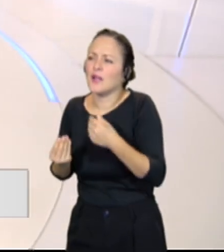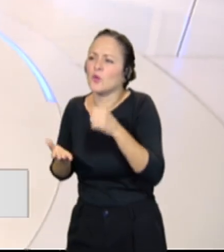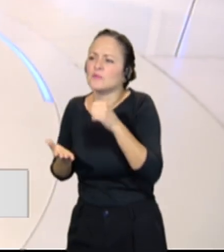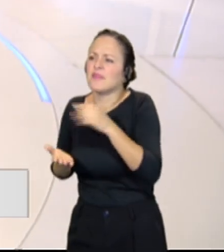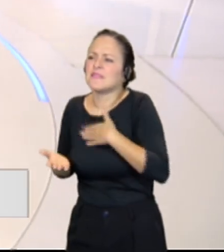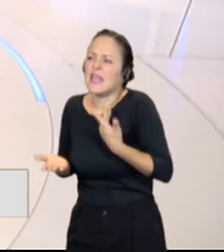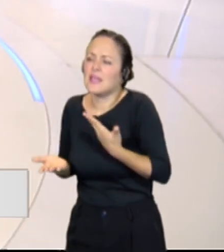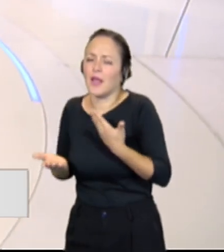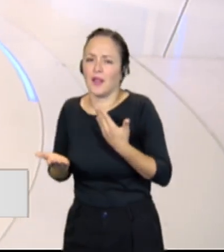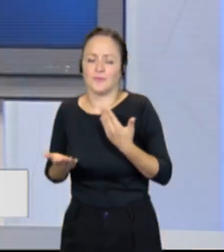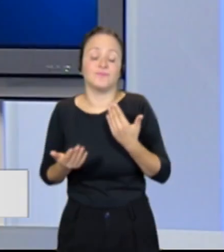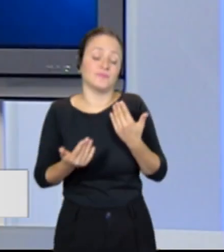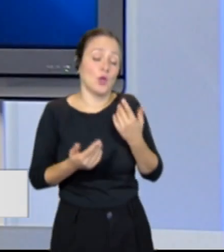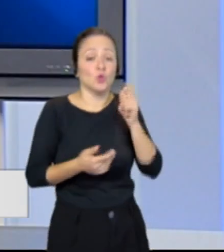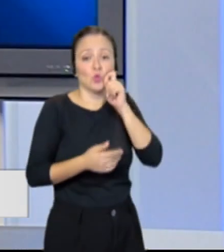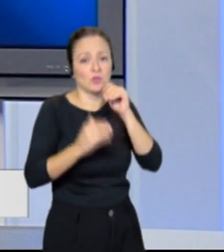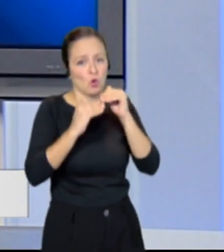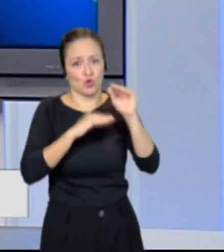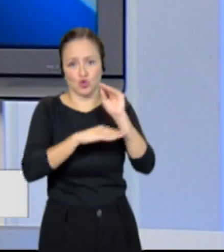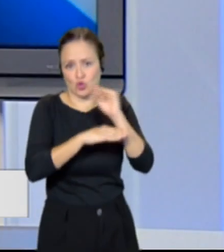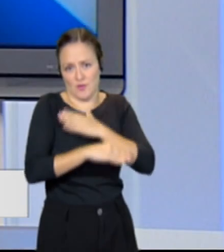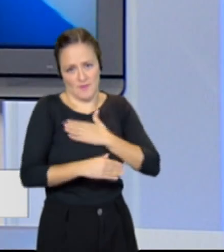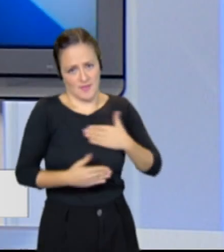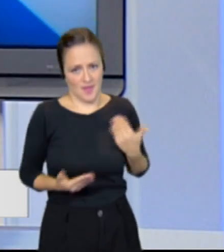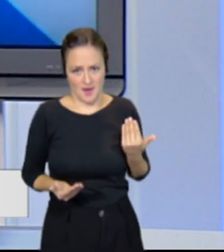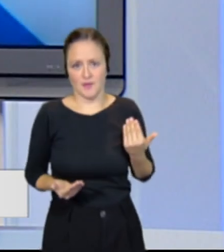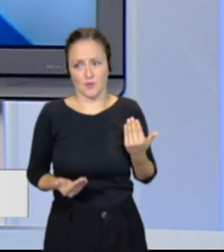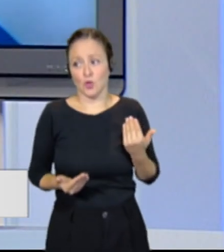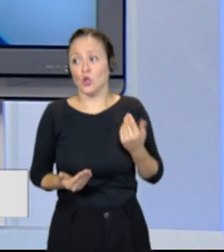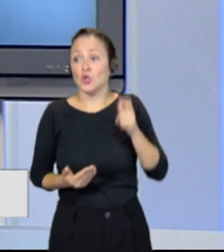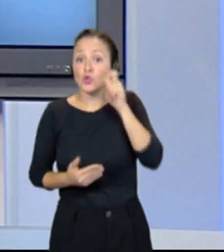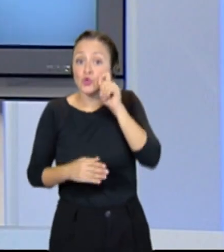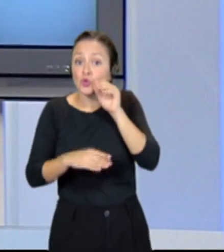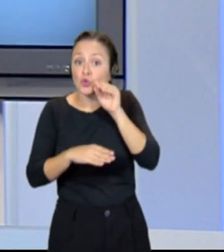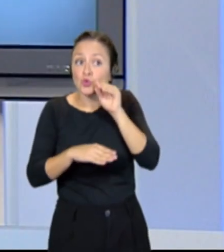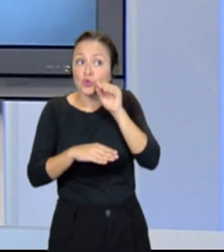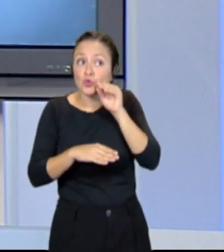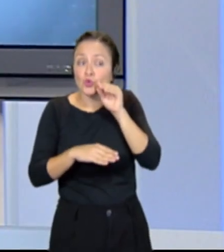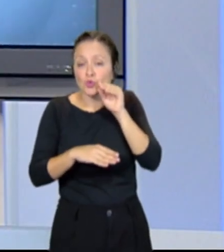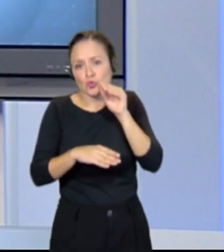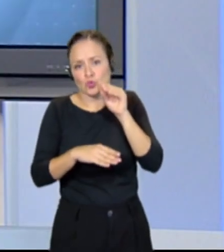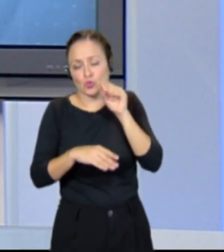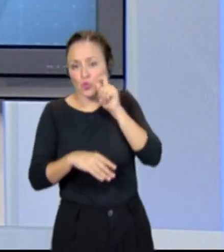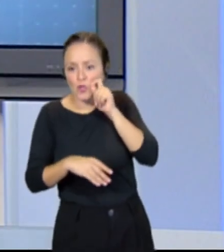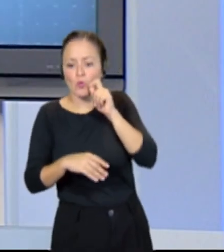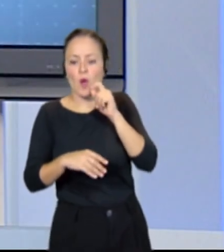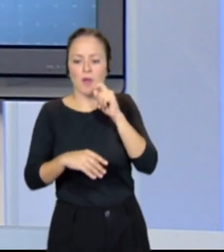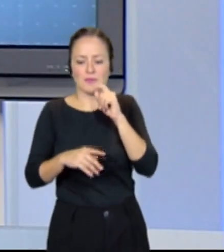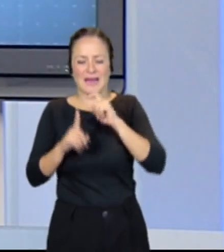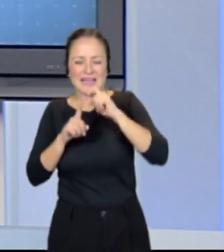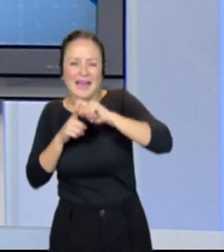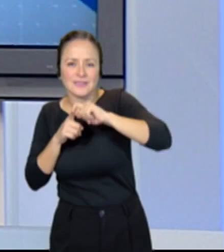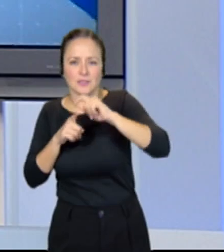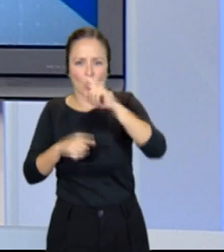turismo cada vez mucho más sostenible, un turismo que tenga en cuenta nuestras primas condiciones naturales y culturales y hacerlo compatible